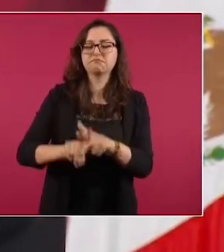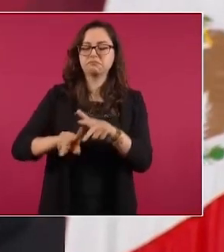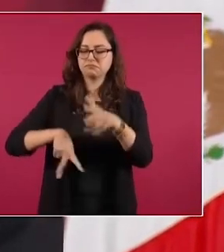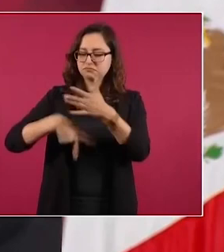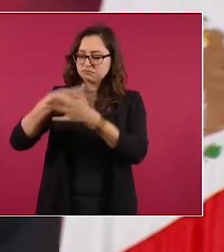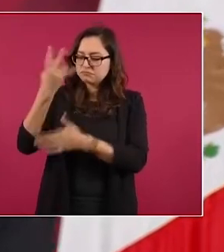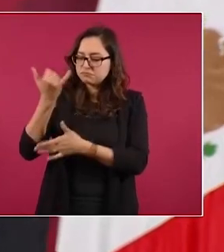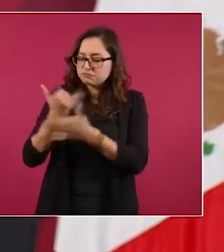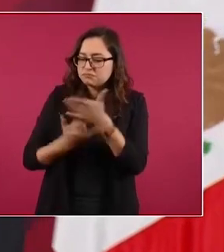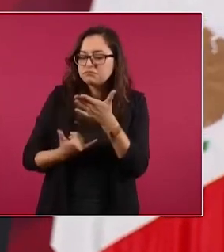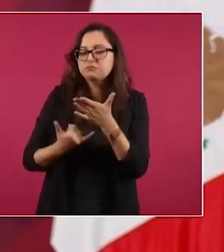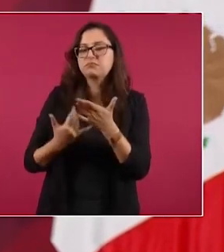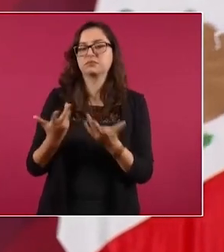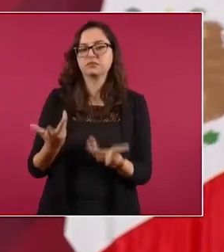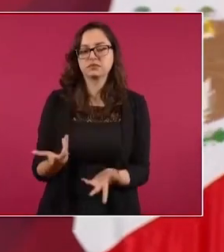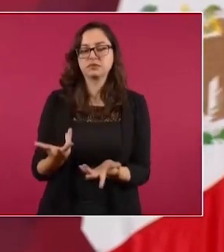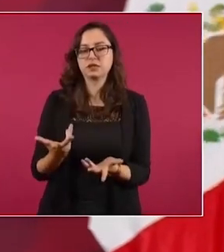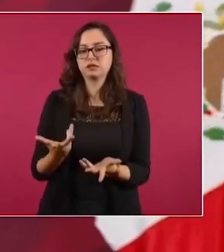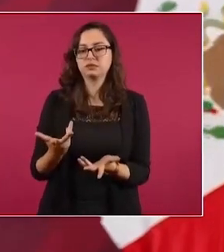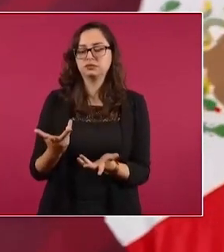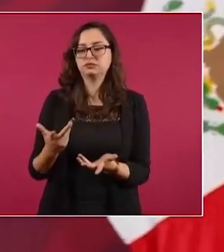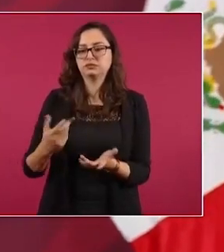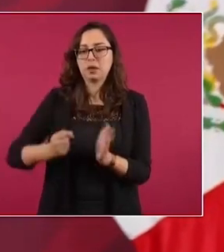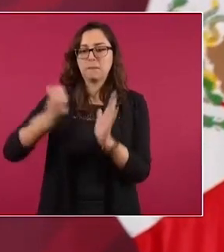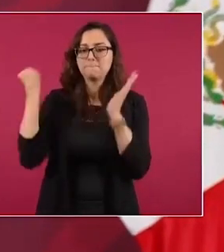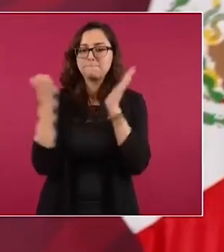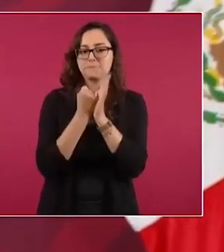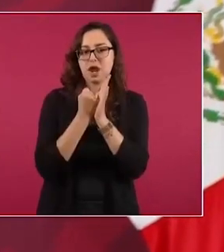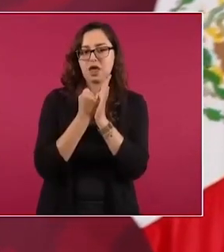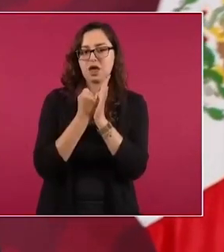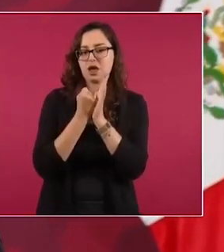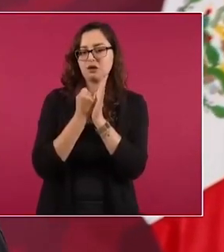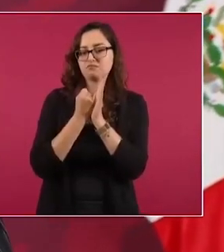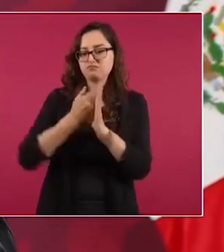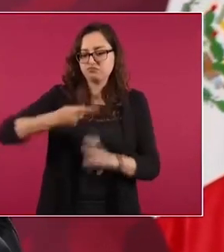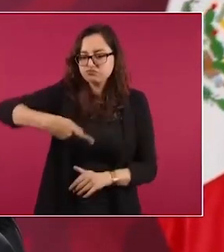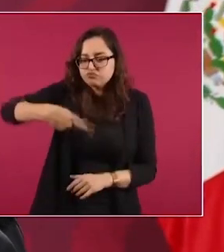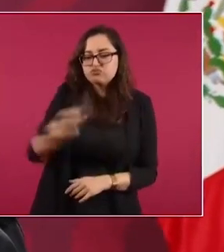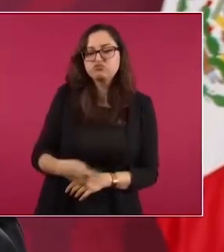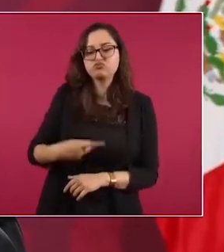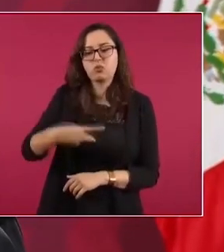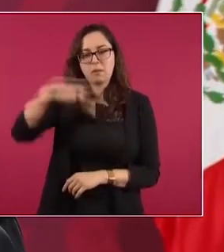para contar con una línea aérea